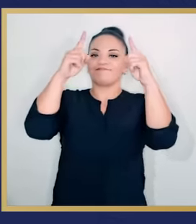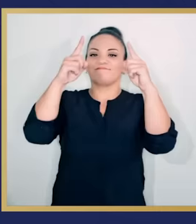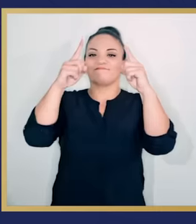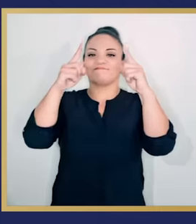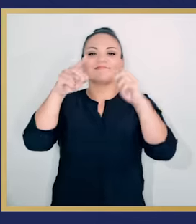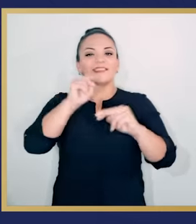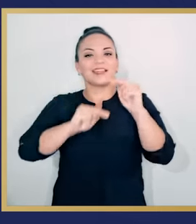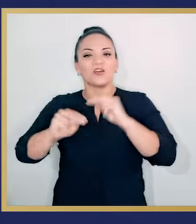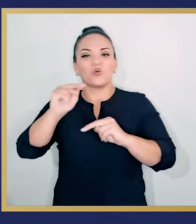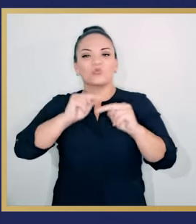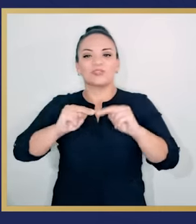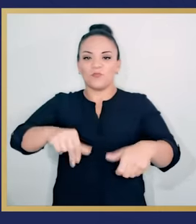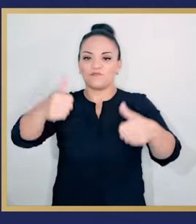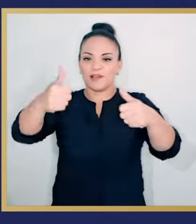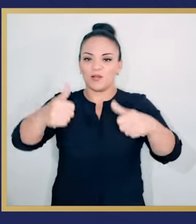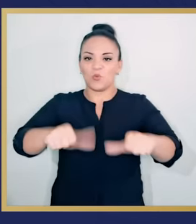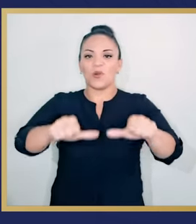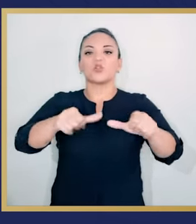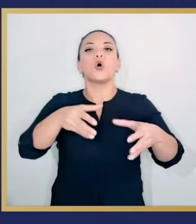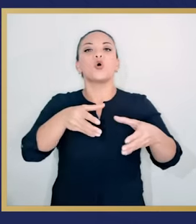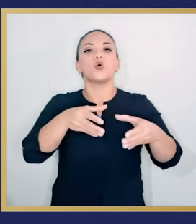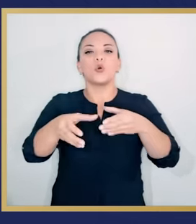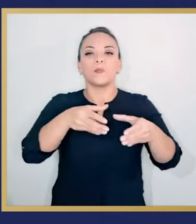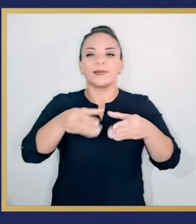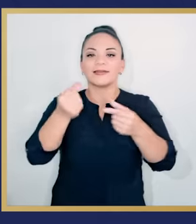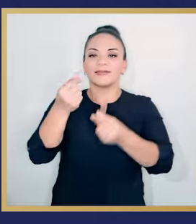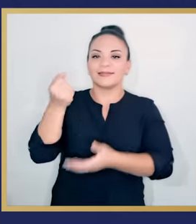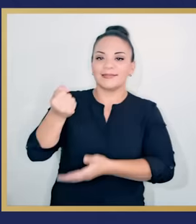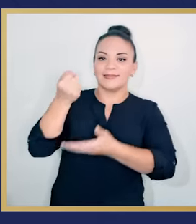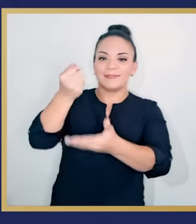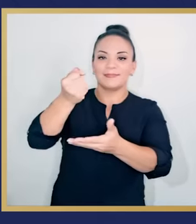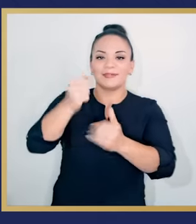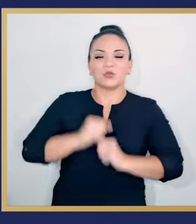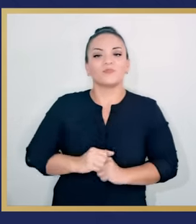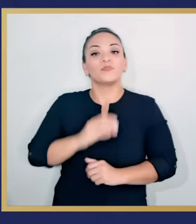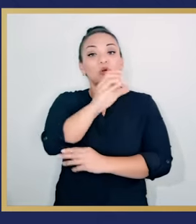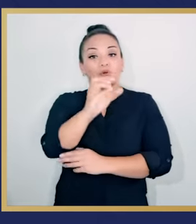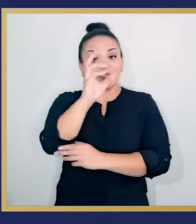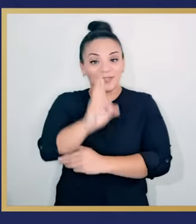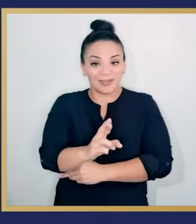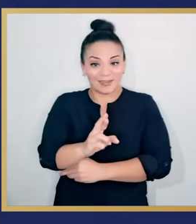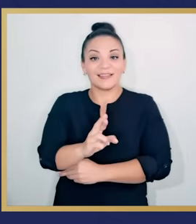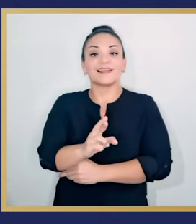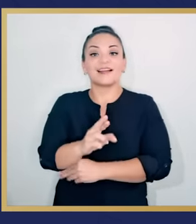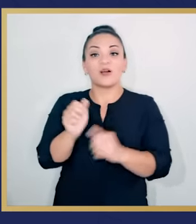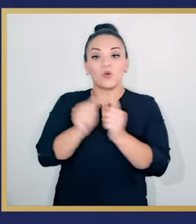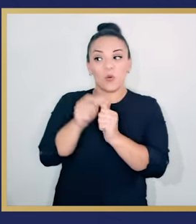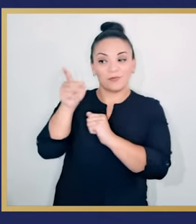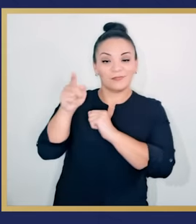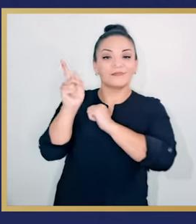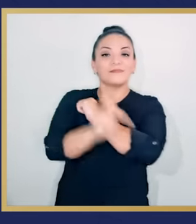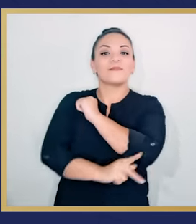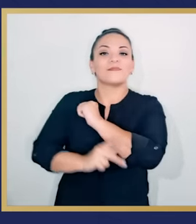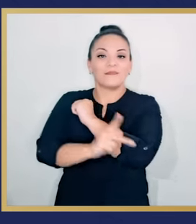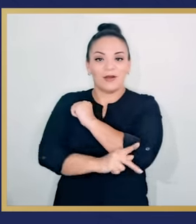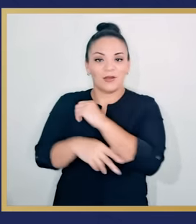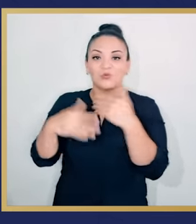país y el suyo concluimos las negociaciones del primer acuerdo comercial y de inversión